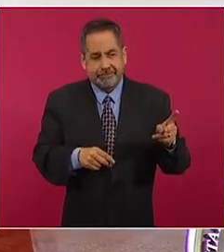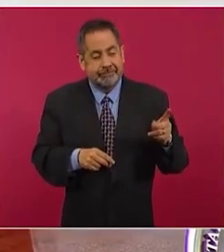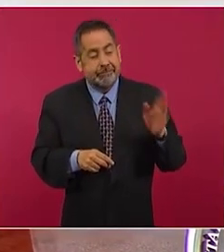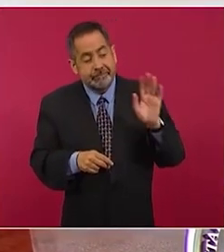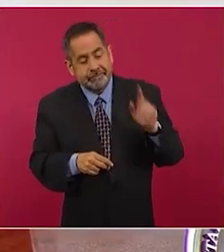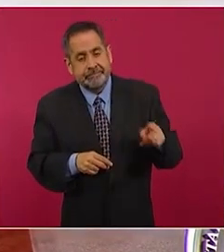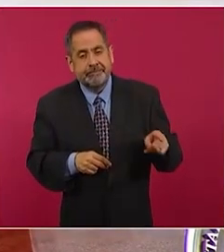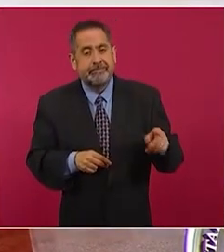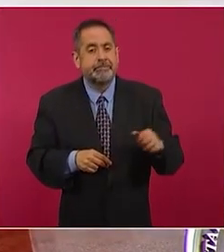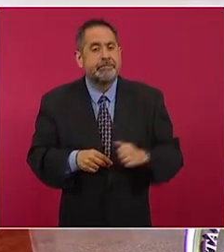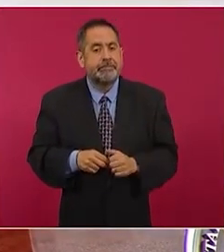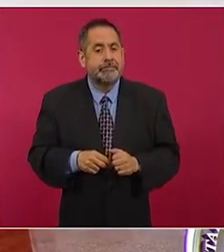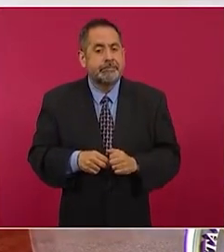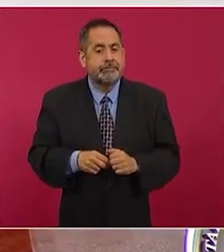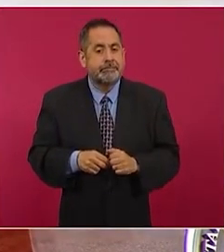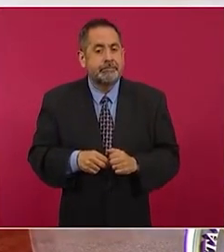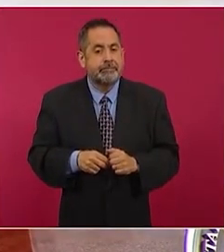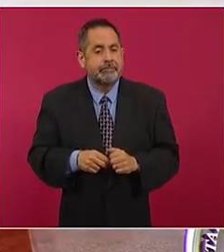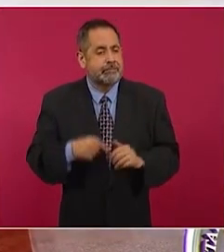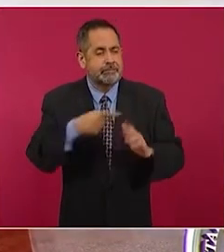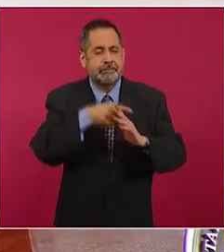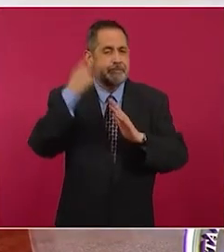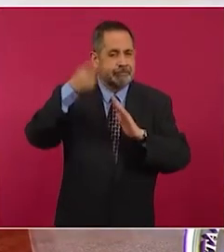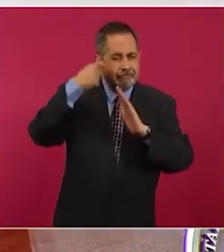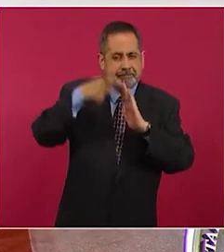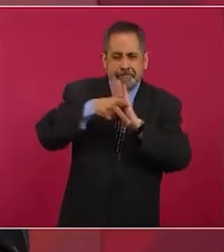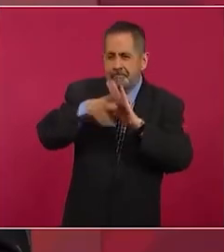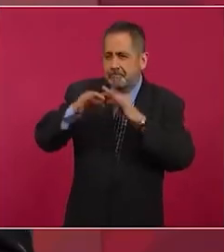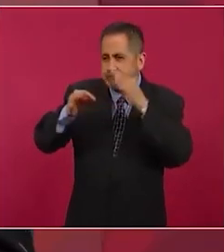hizo el reportaje